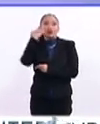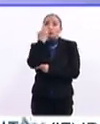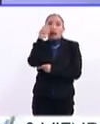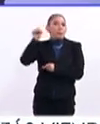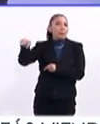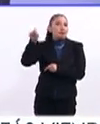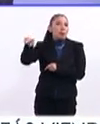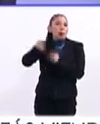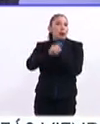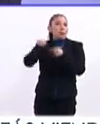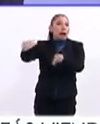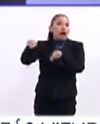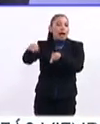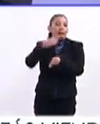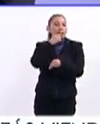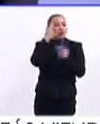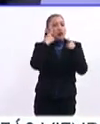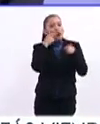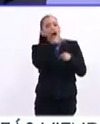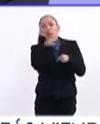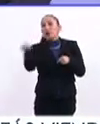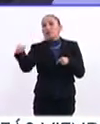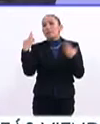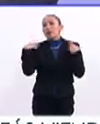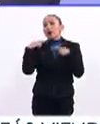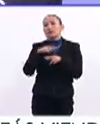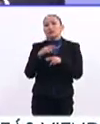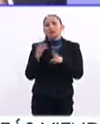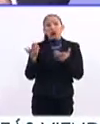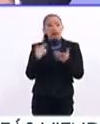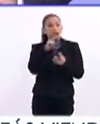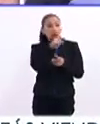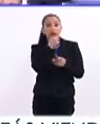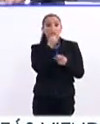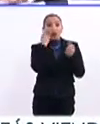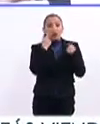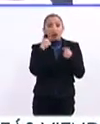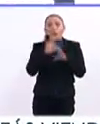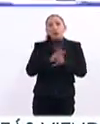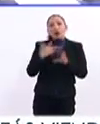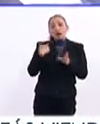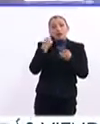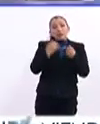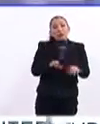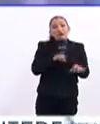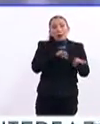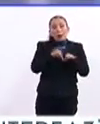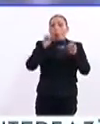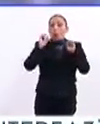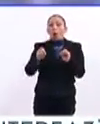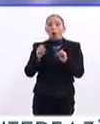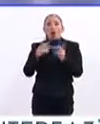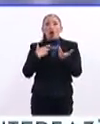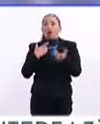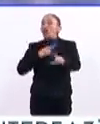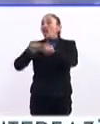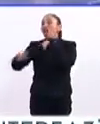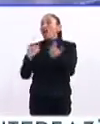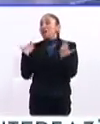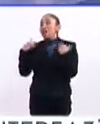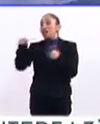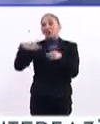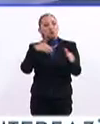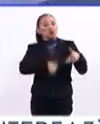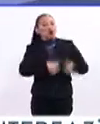escuelas. O sea, el niño está lloroso porque a lo mejor tú te estás separando o perdiste tu trabajo y tú vas a la escuela a gritarle al director